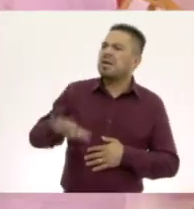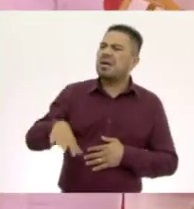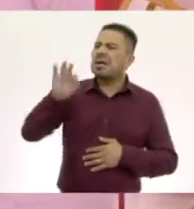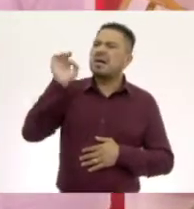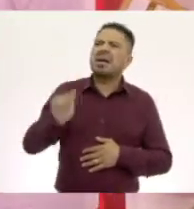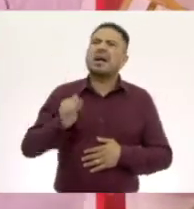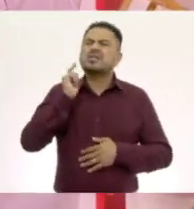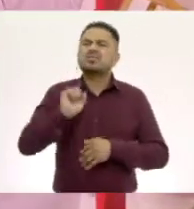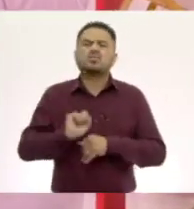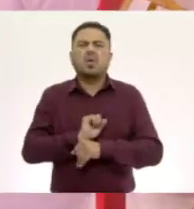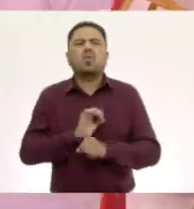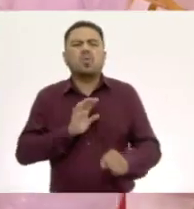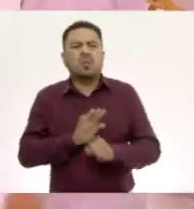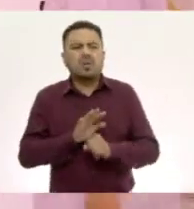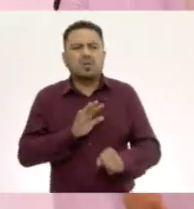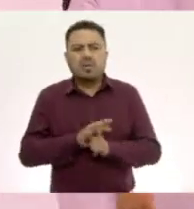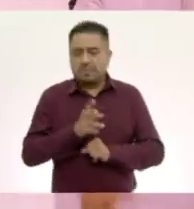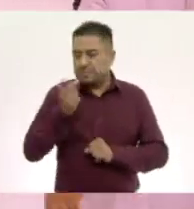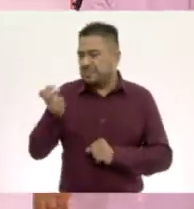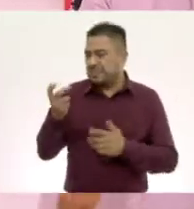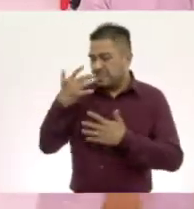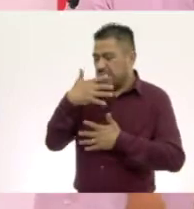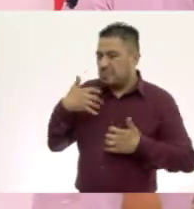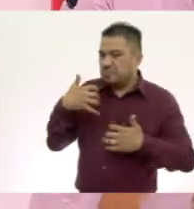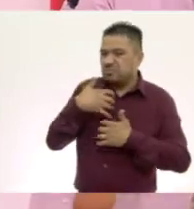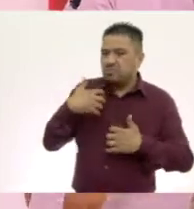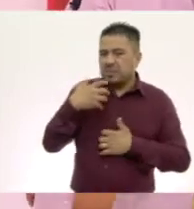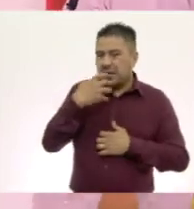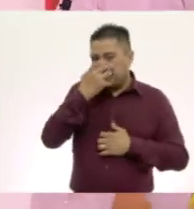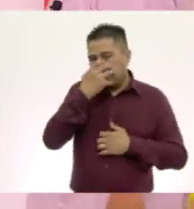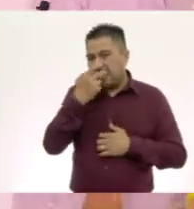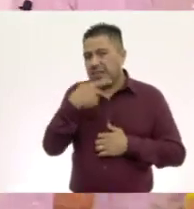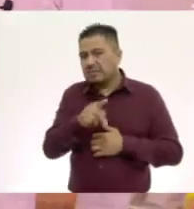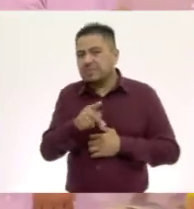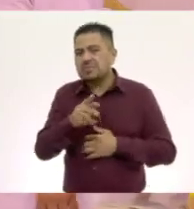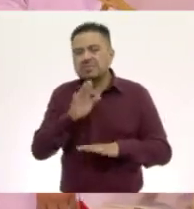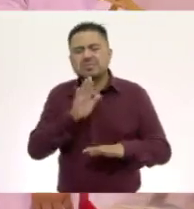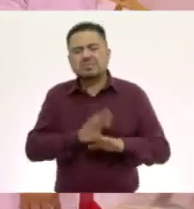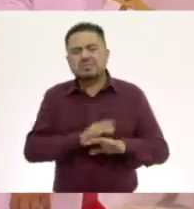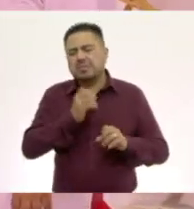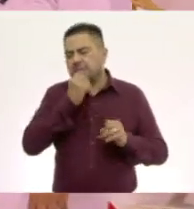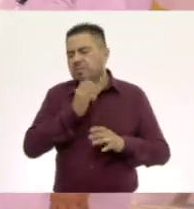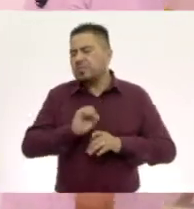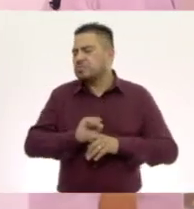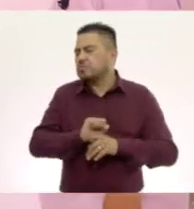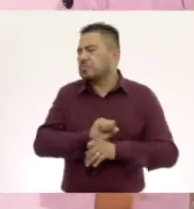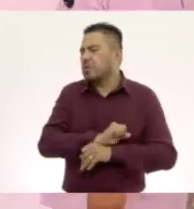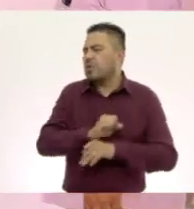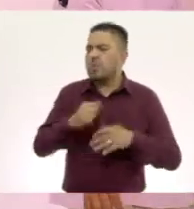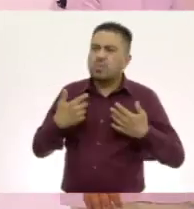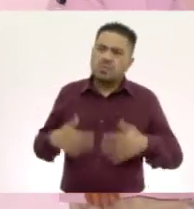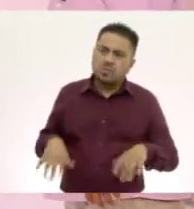que es suave? Este muñeco de peluche es muy, muy suavecito.